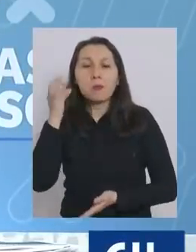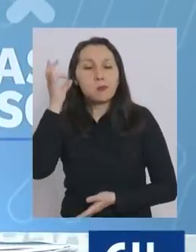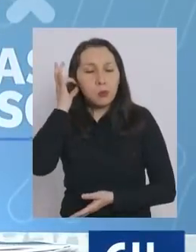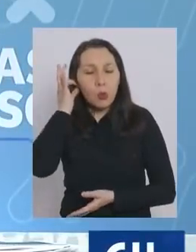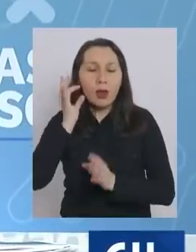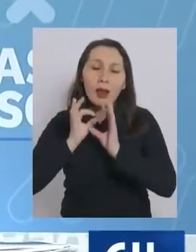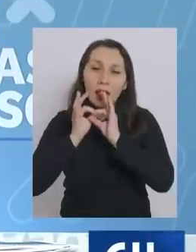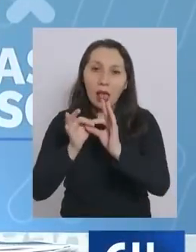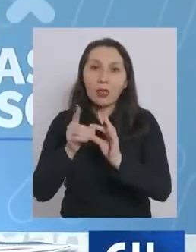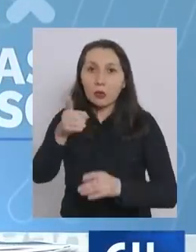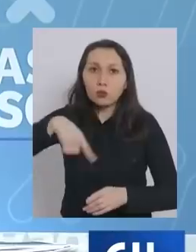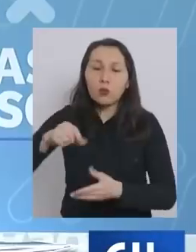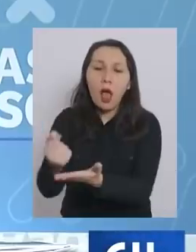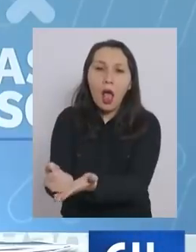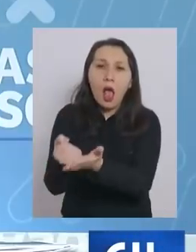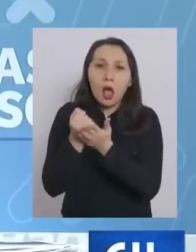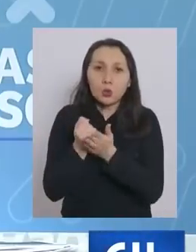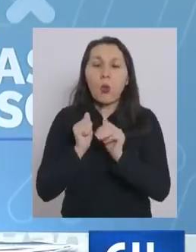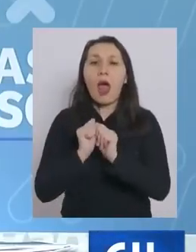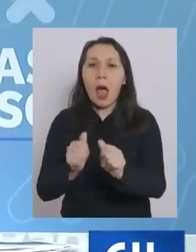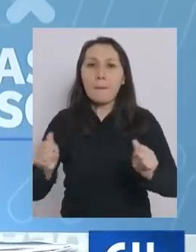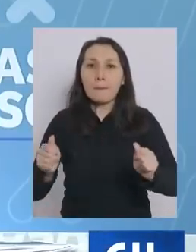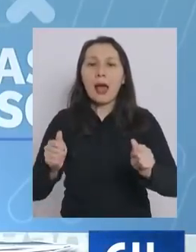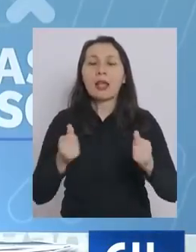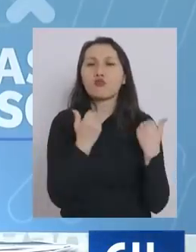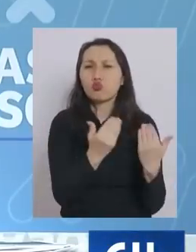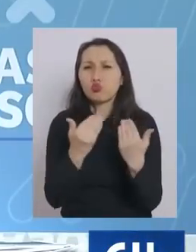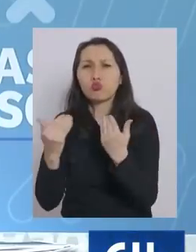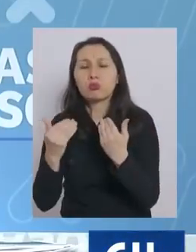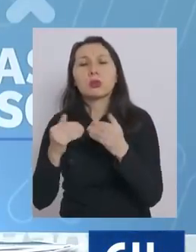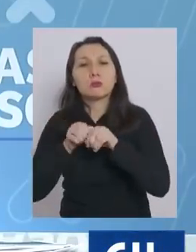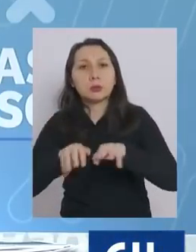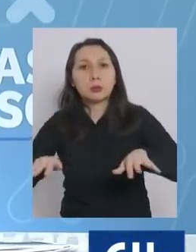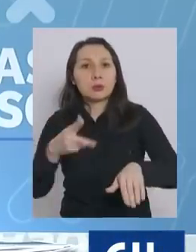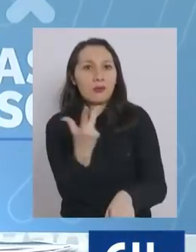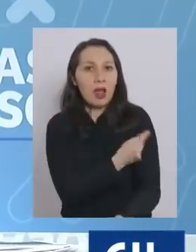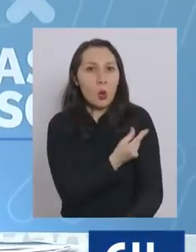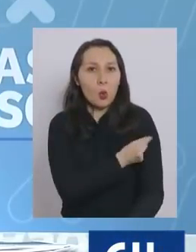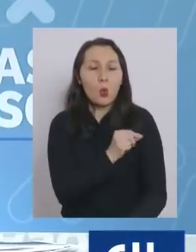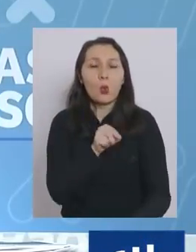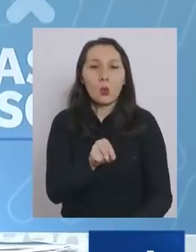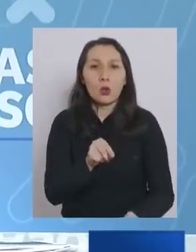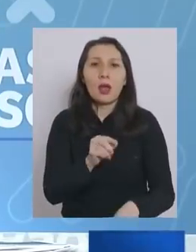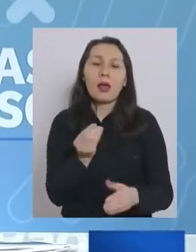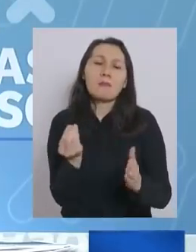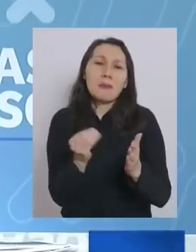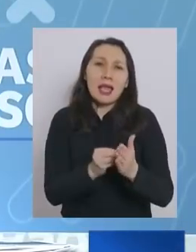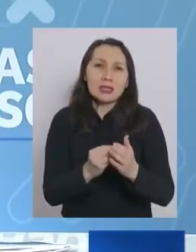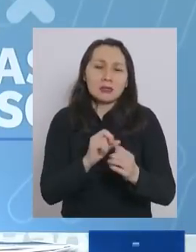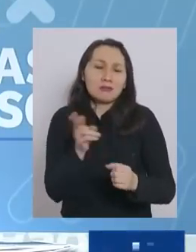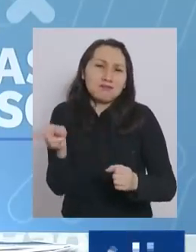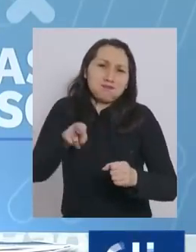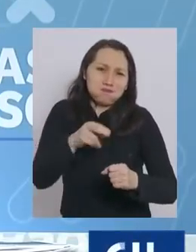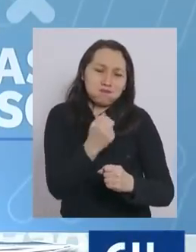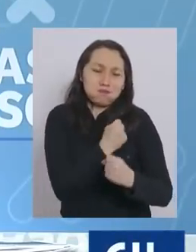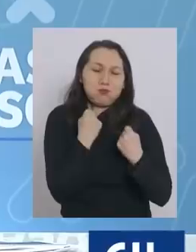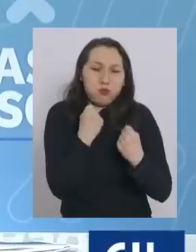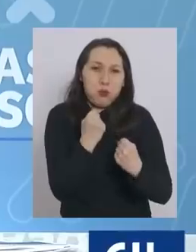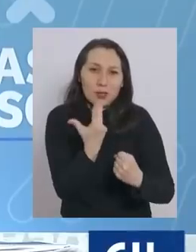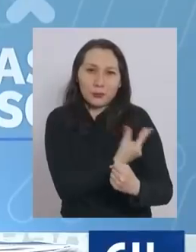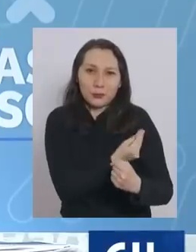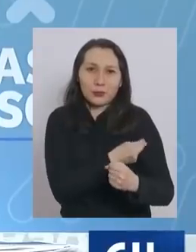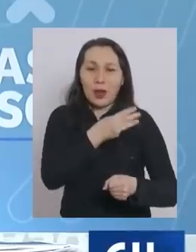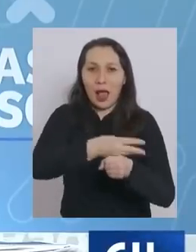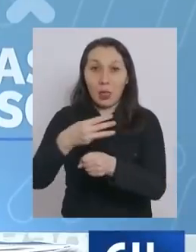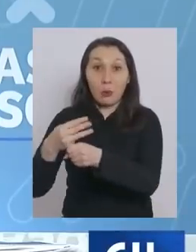alcaldes que nos han colaborado en esta campaña masiva de vacunación de refuerzo para los adultos mayores. Sabemos